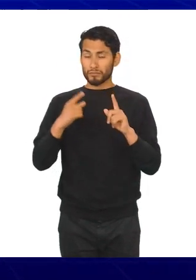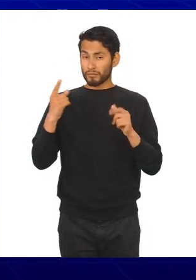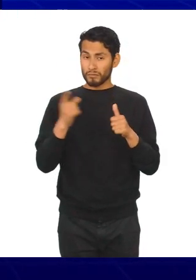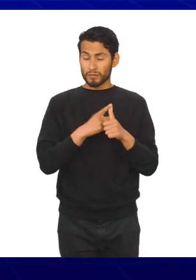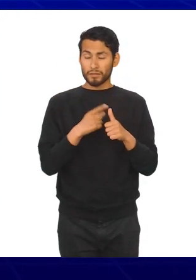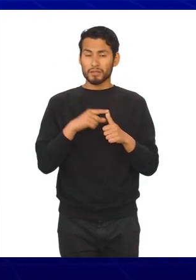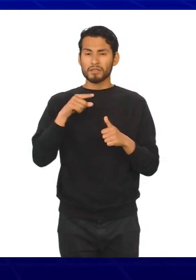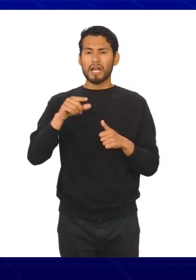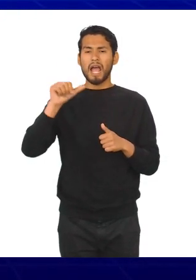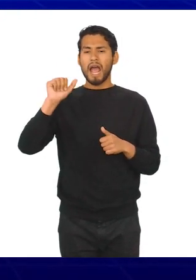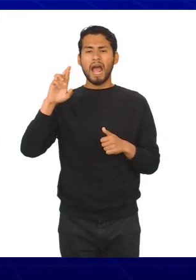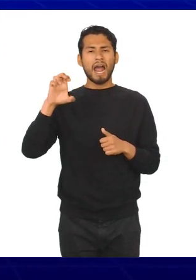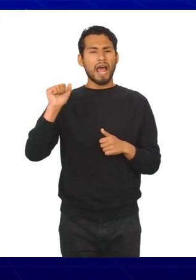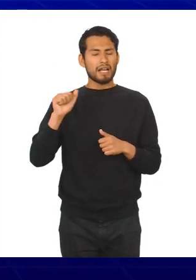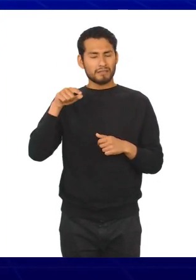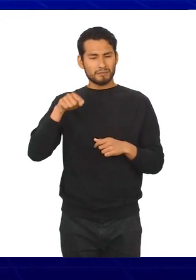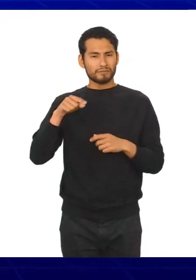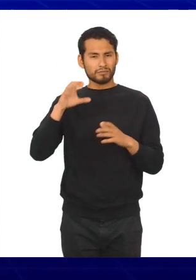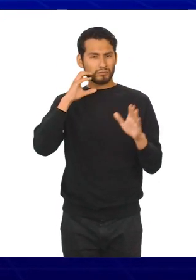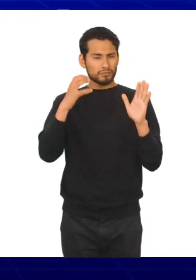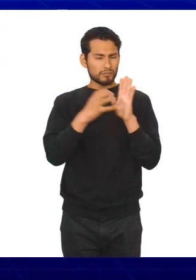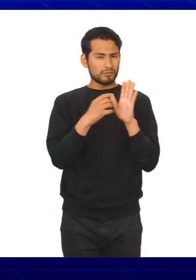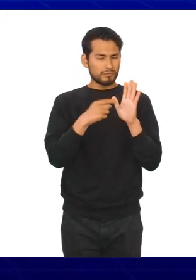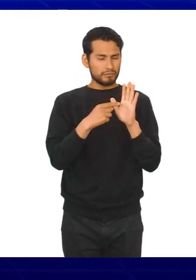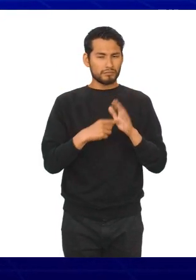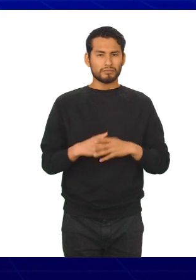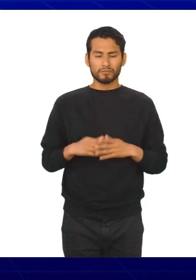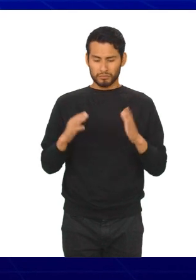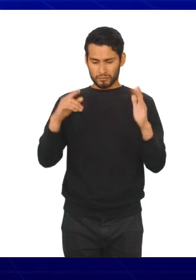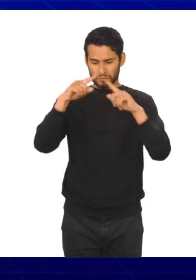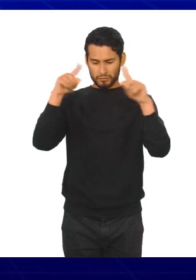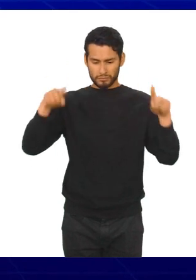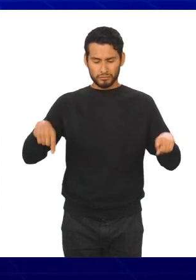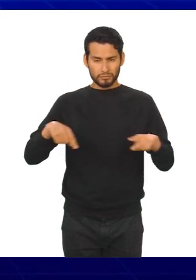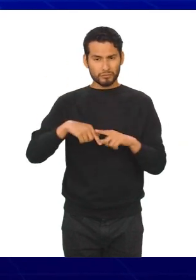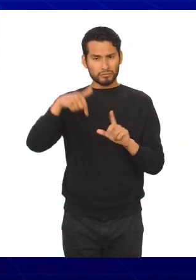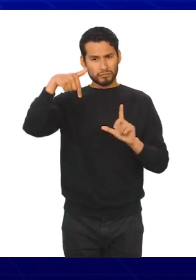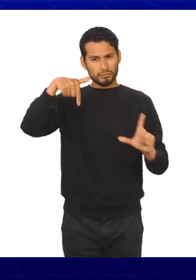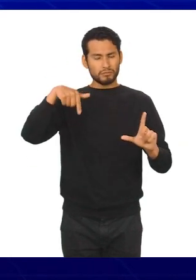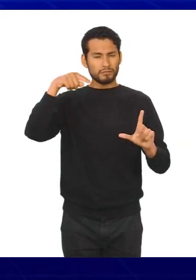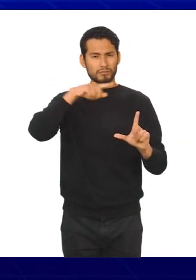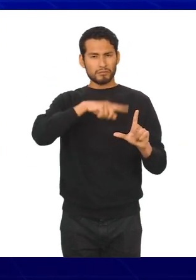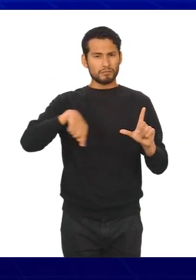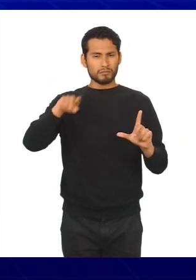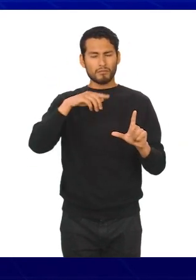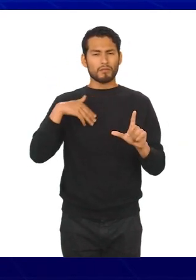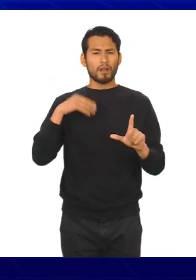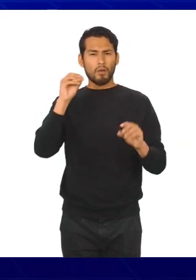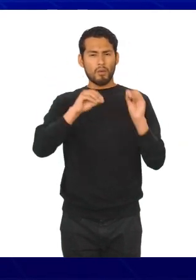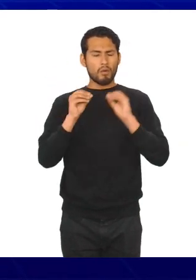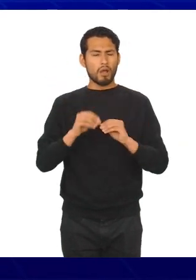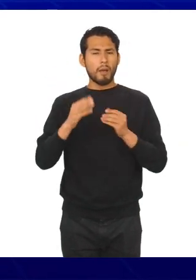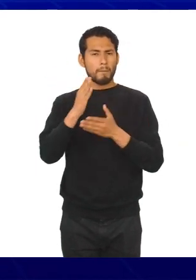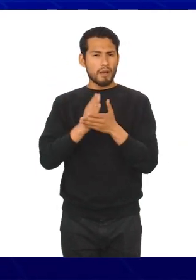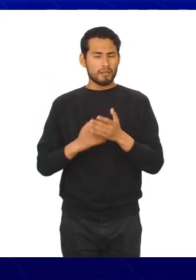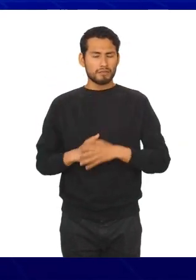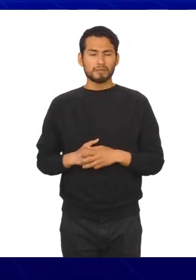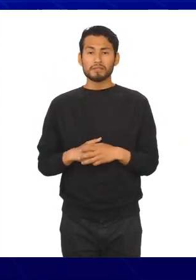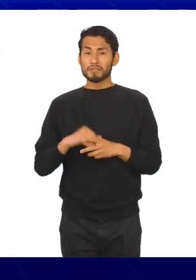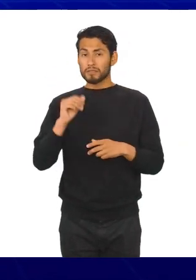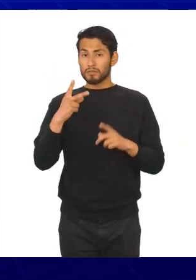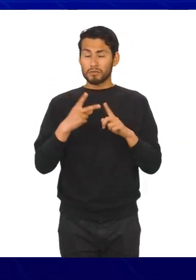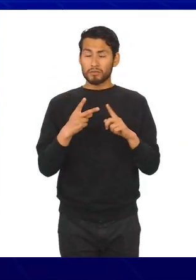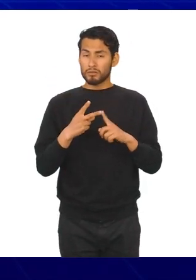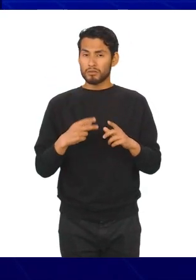el área del gráfico. Esta se encuentra definida por el marco del gráfico e incluye todas sus partes. ¡Ajá! En segundo lugar,